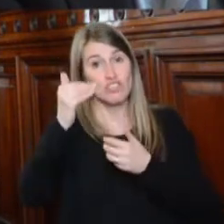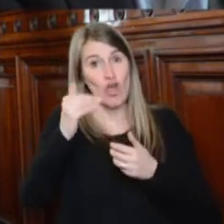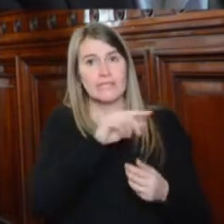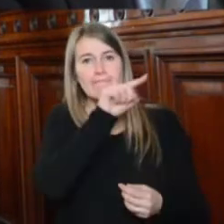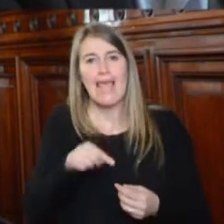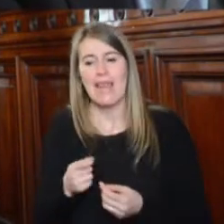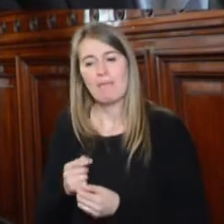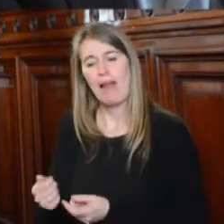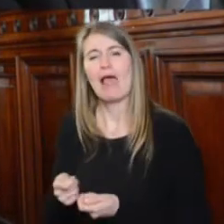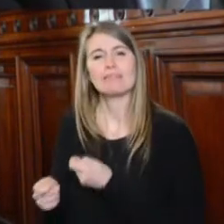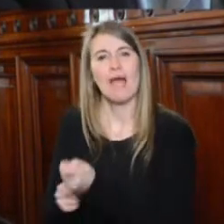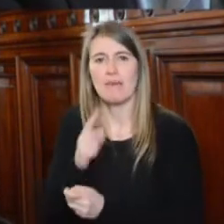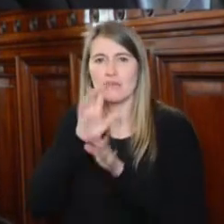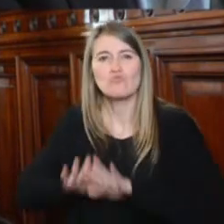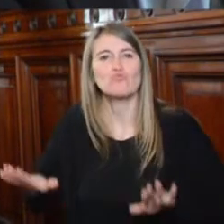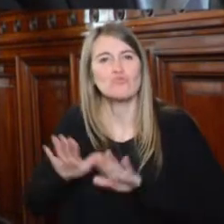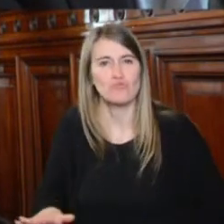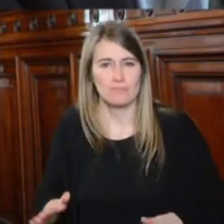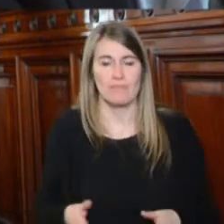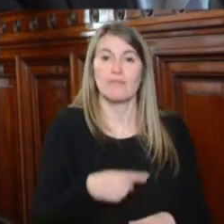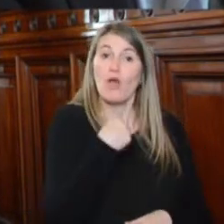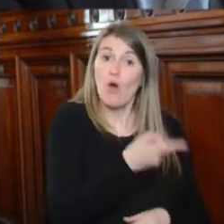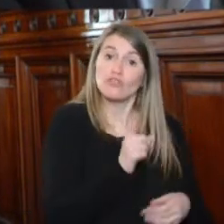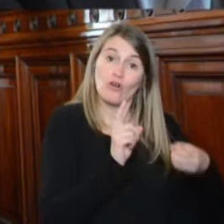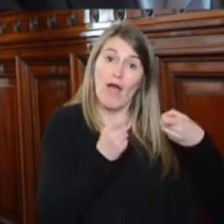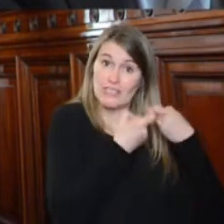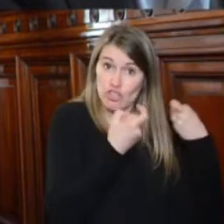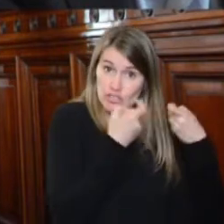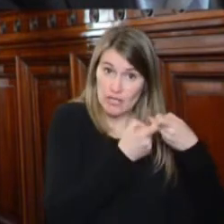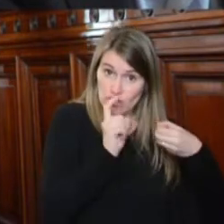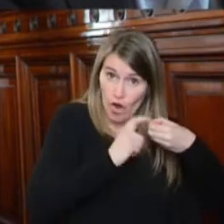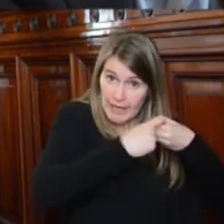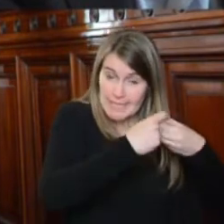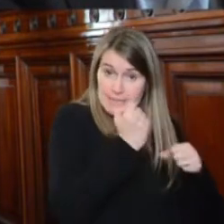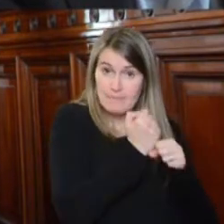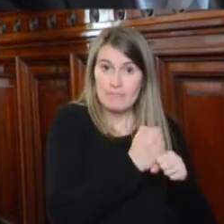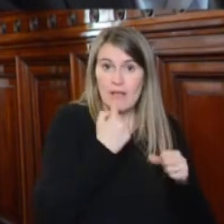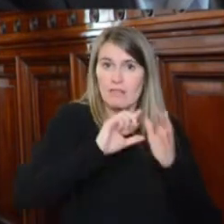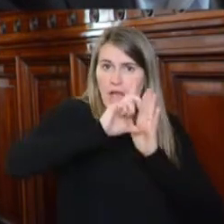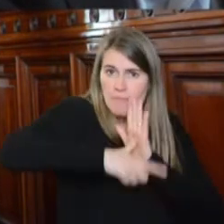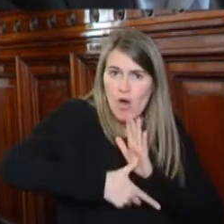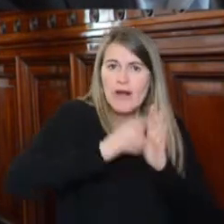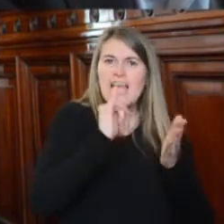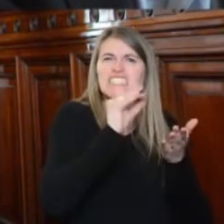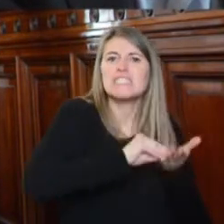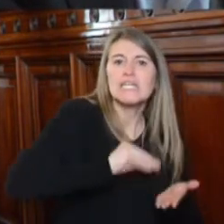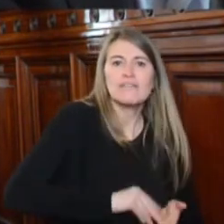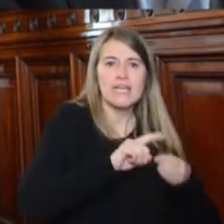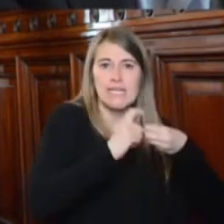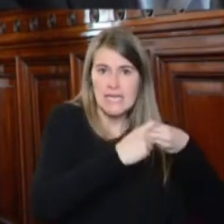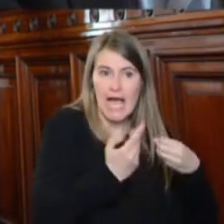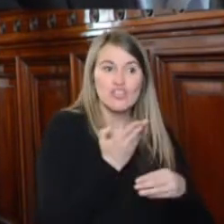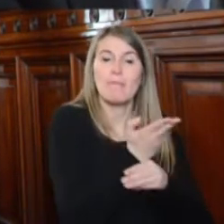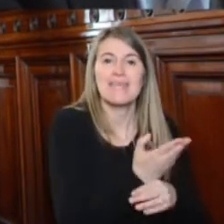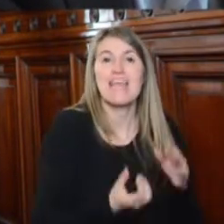También enfrentan dificultades en el reconocimiento formal de sus asociaciones, existiendo una prolongada demora en inscribir los sindicatos u otorgar